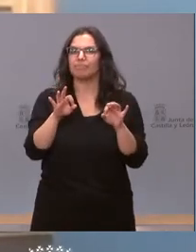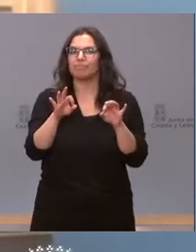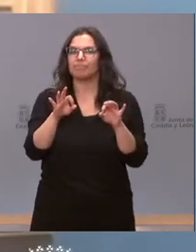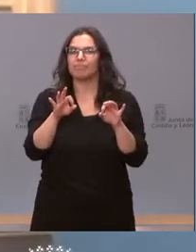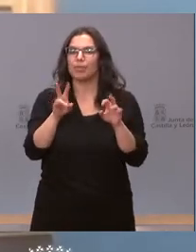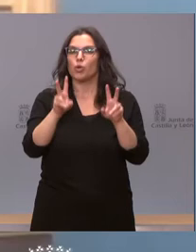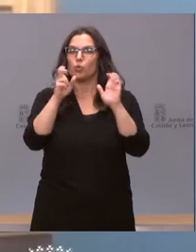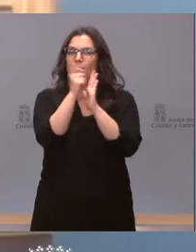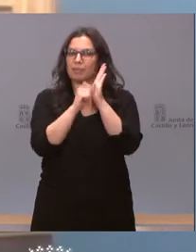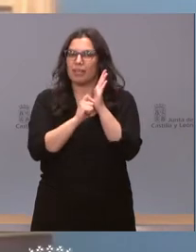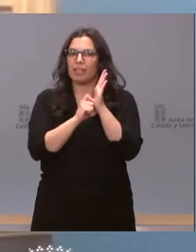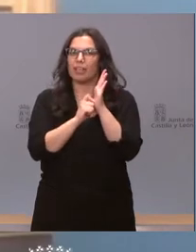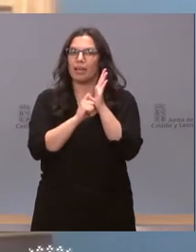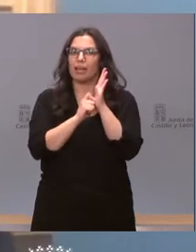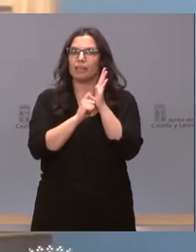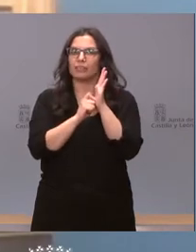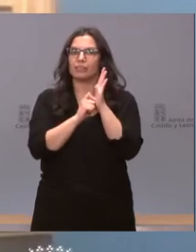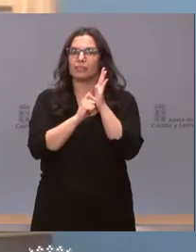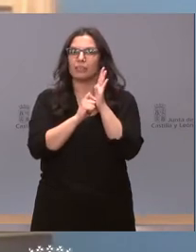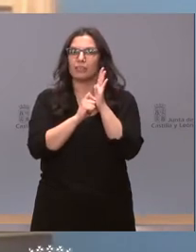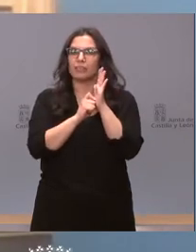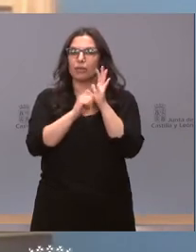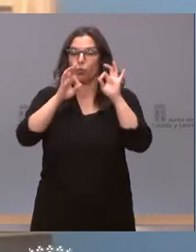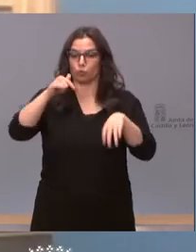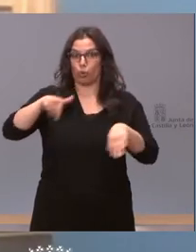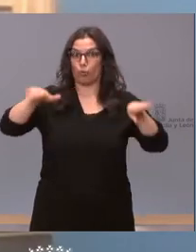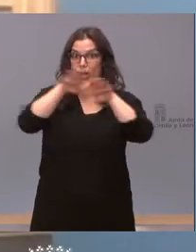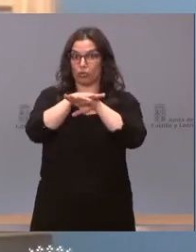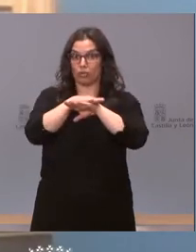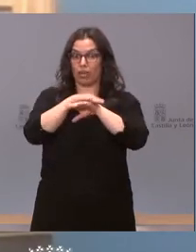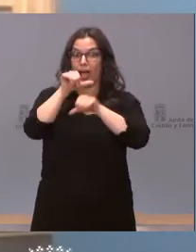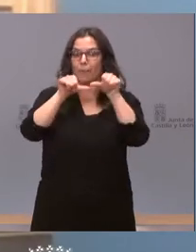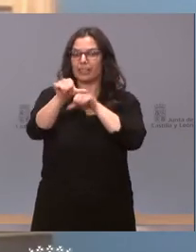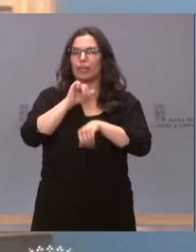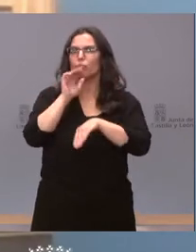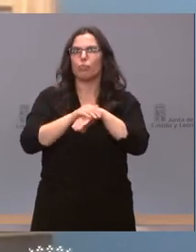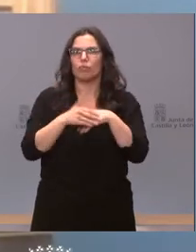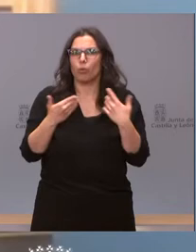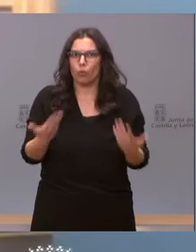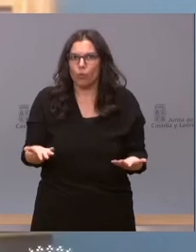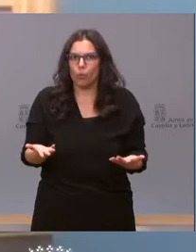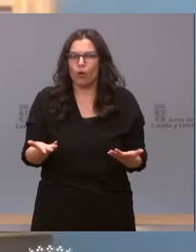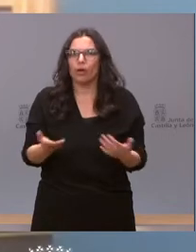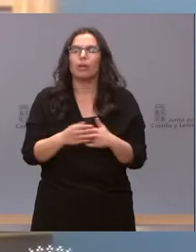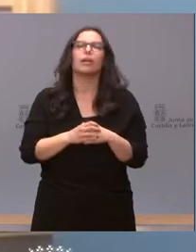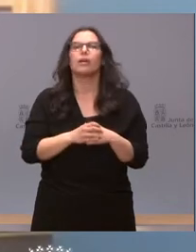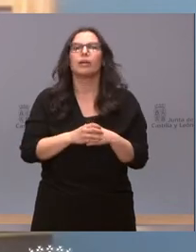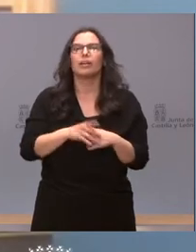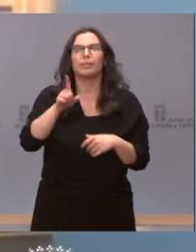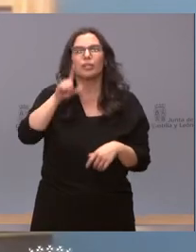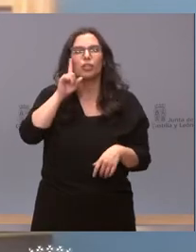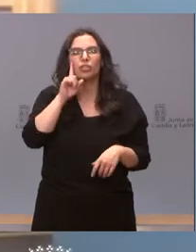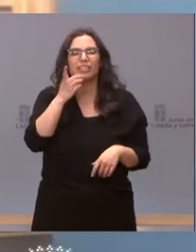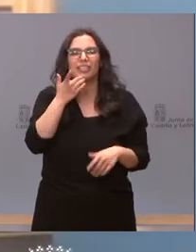nuevas medidas que se van a aplicar a partir de esta noche. Y bueno, en los espacios privados las reuniones se limitan únicamente a convivientes. No sé si esto